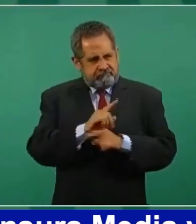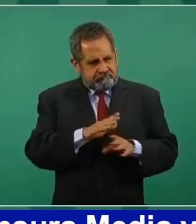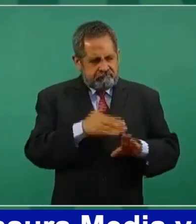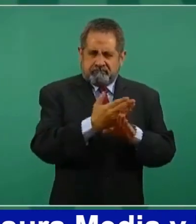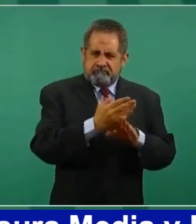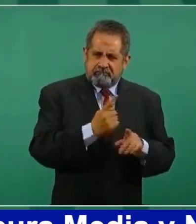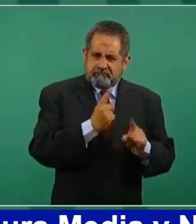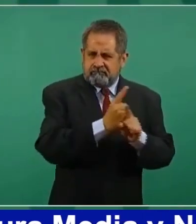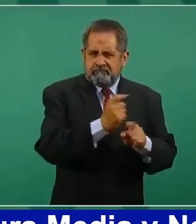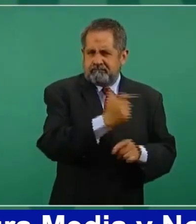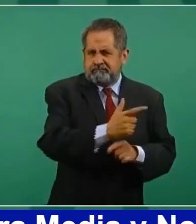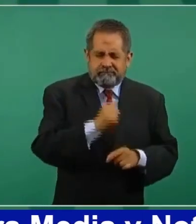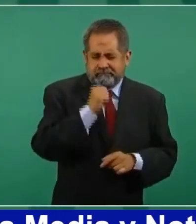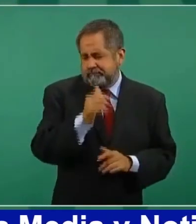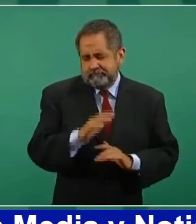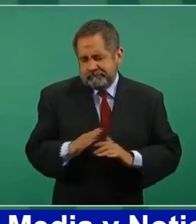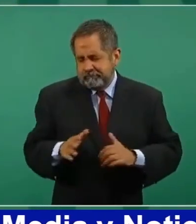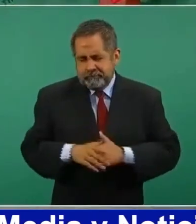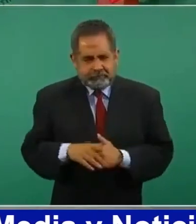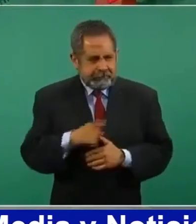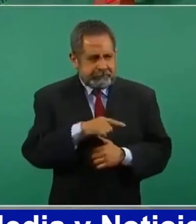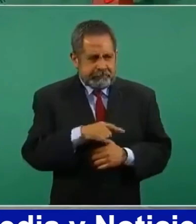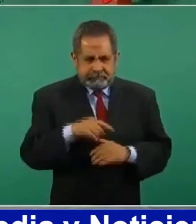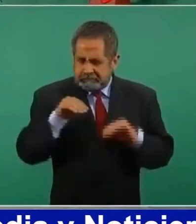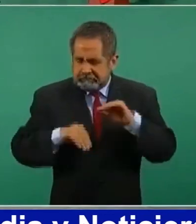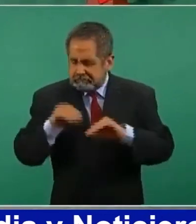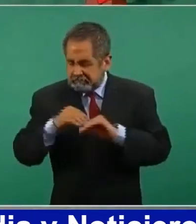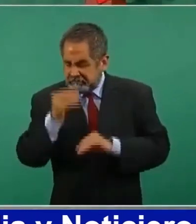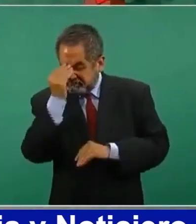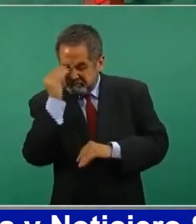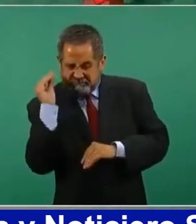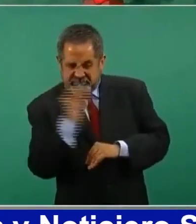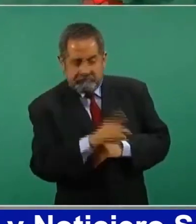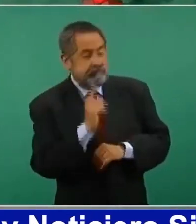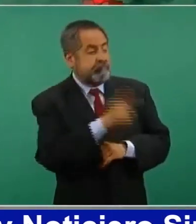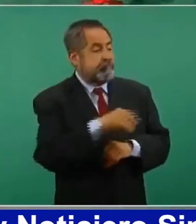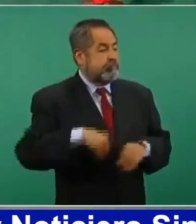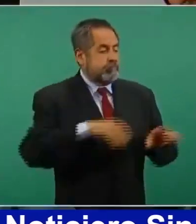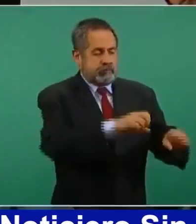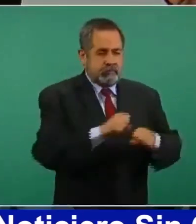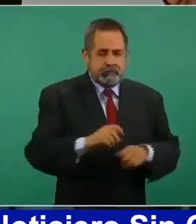fabricar delitos. Bien, ya por último, presidente.